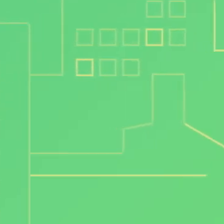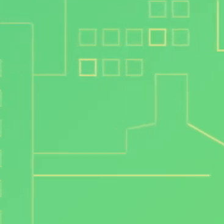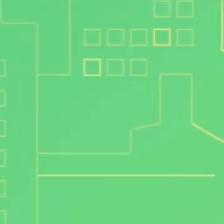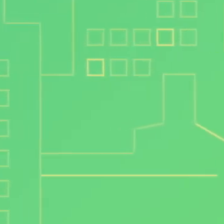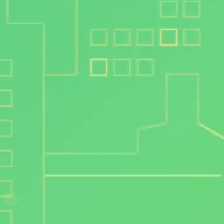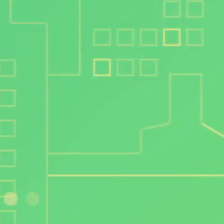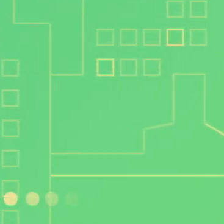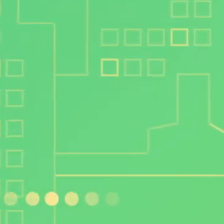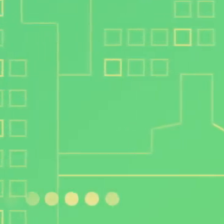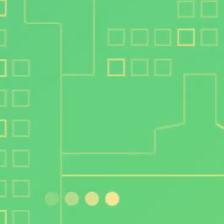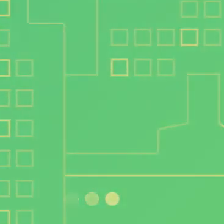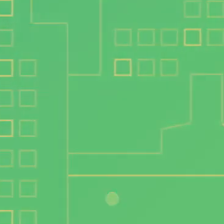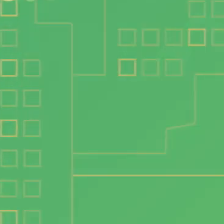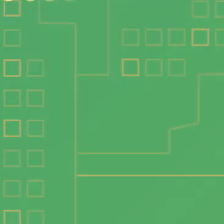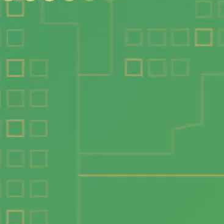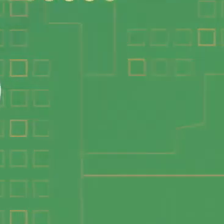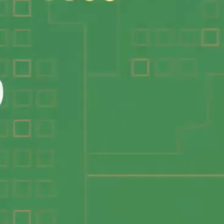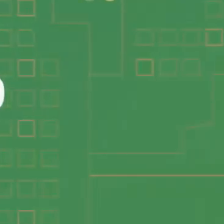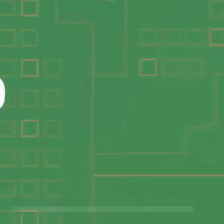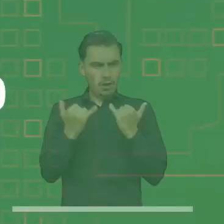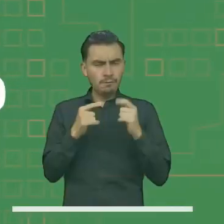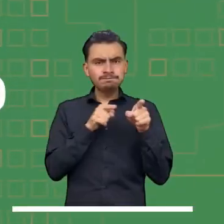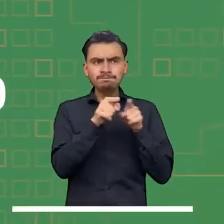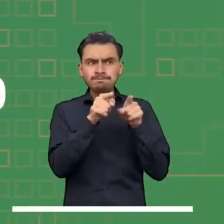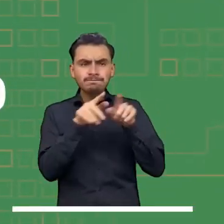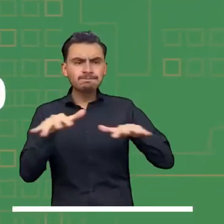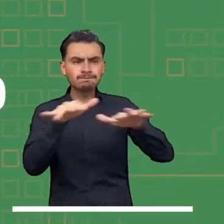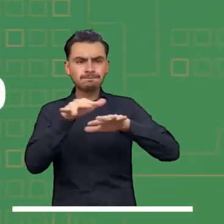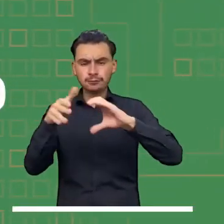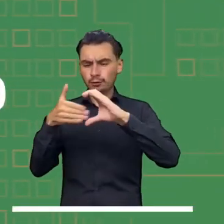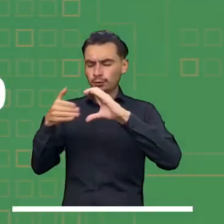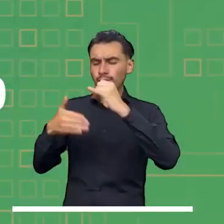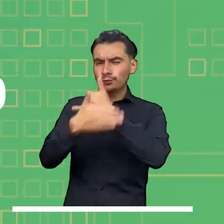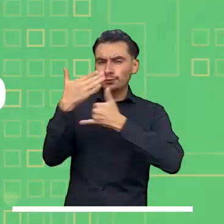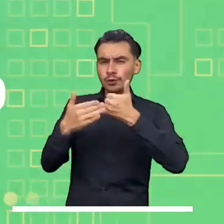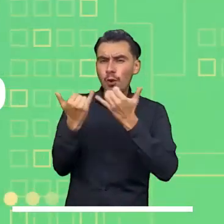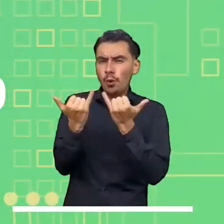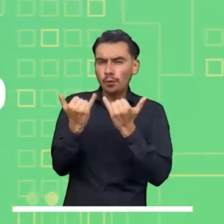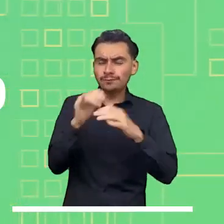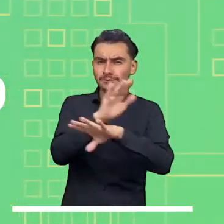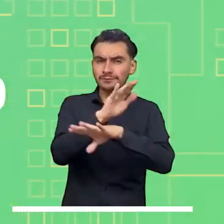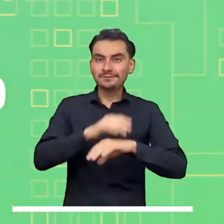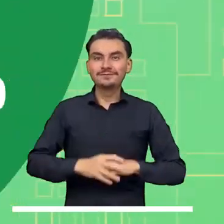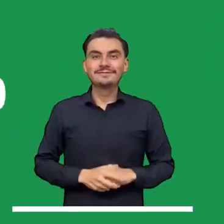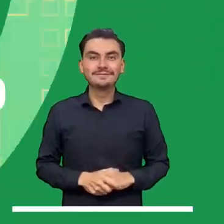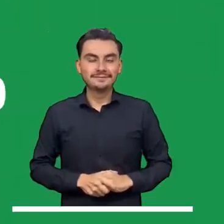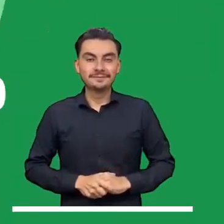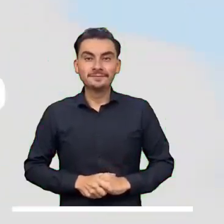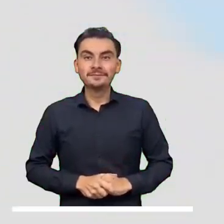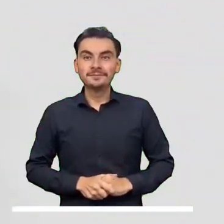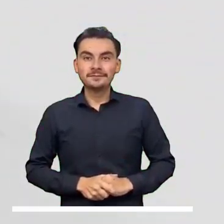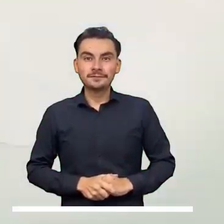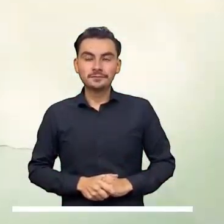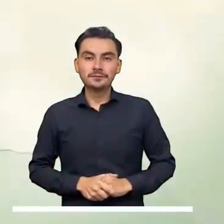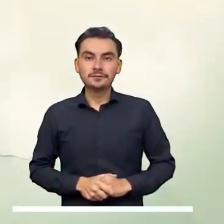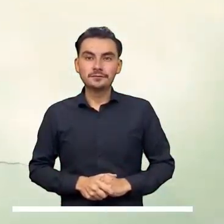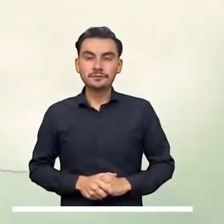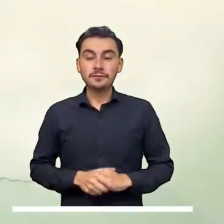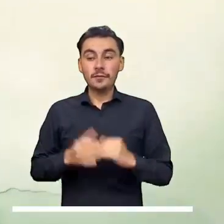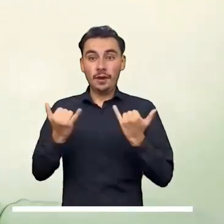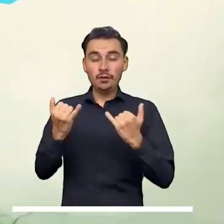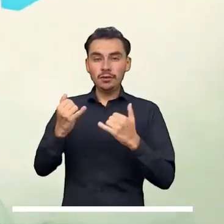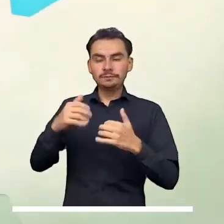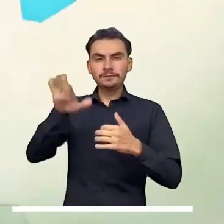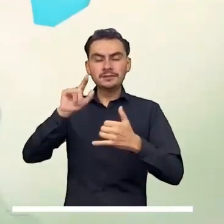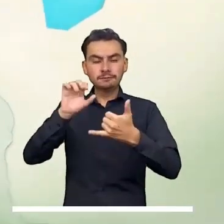Nos conectamos una vez más con ustedes para presentarles la información meteorológica de la tarde. El